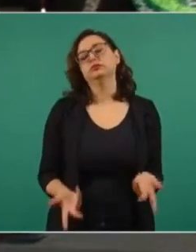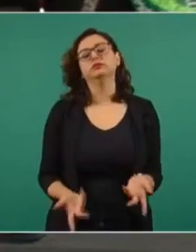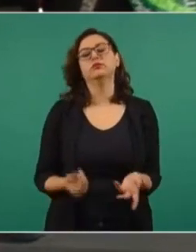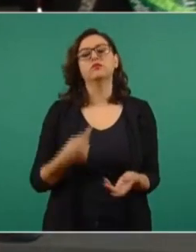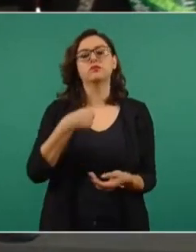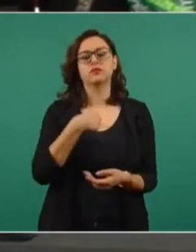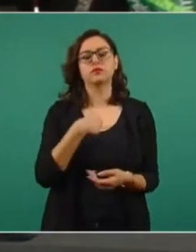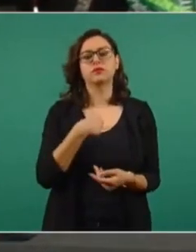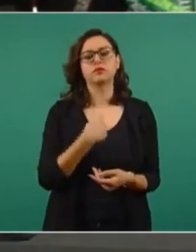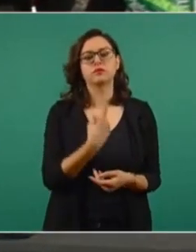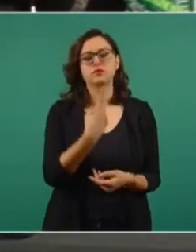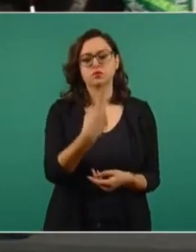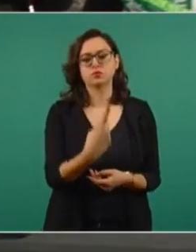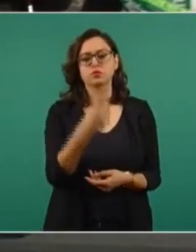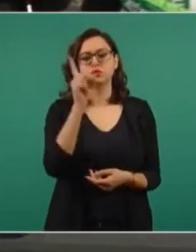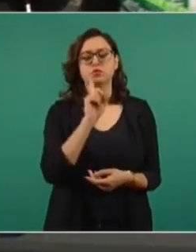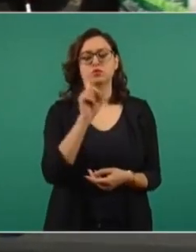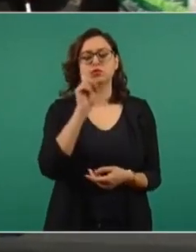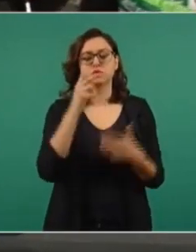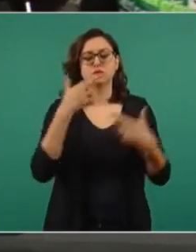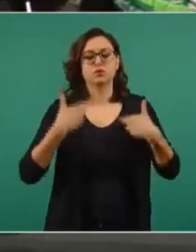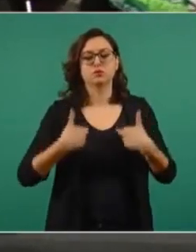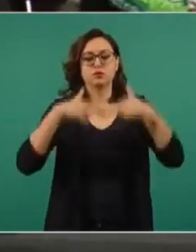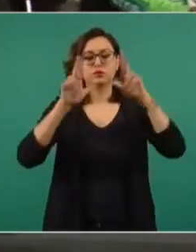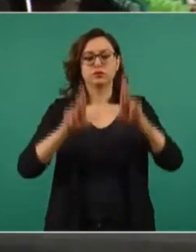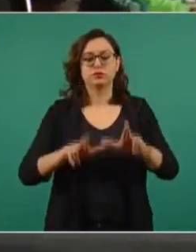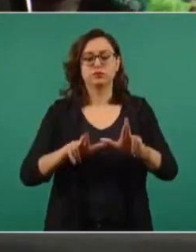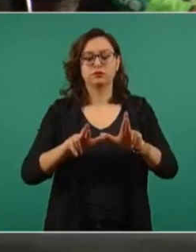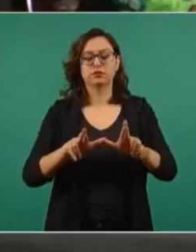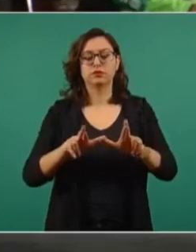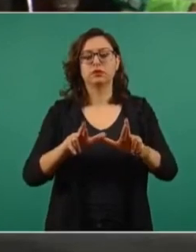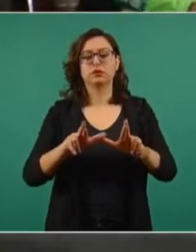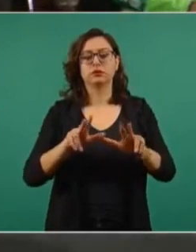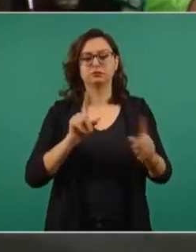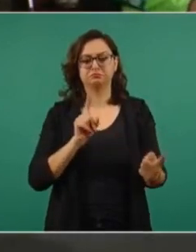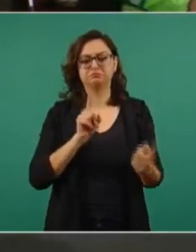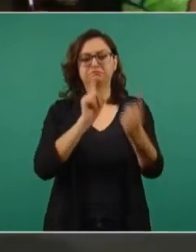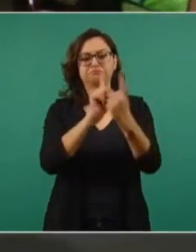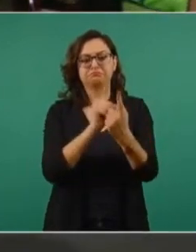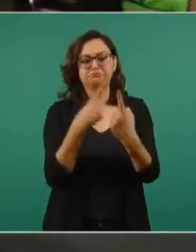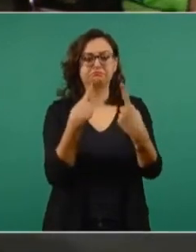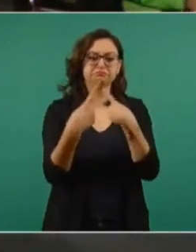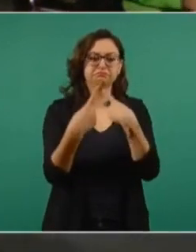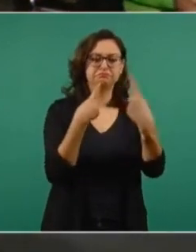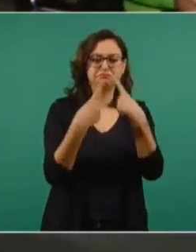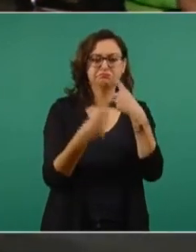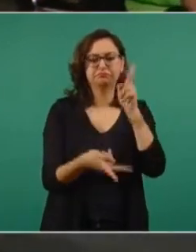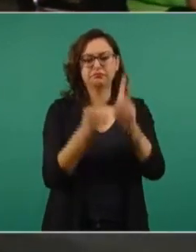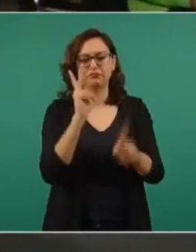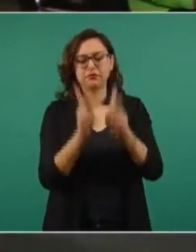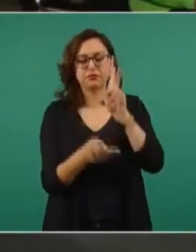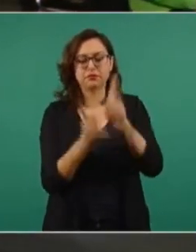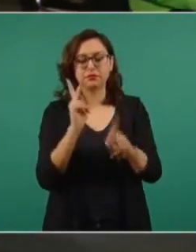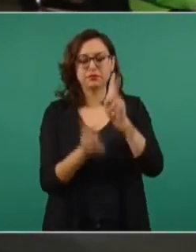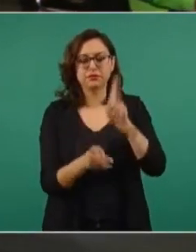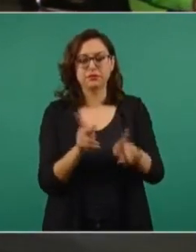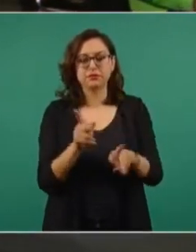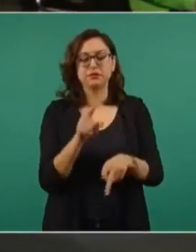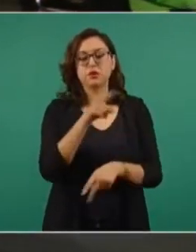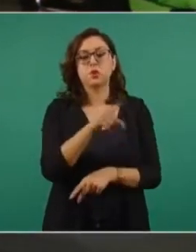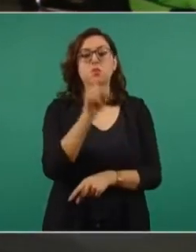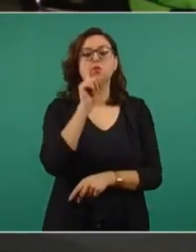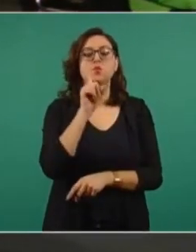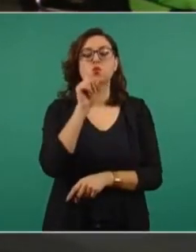una de ellas, que fue la representante obrera, y bueno, presidente, es Imelda